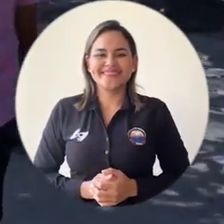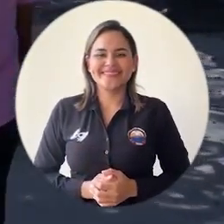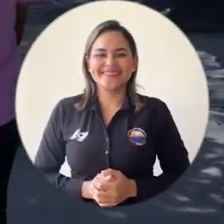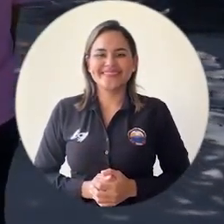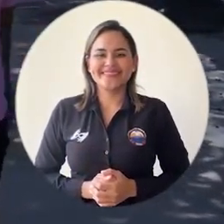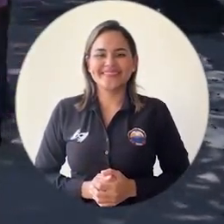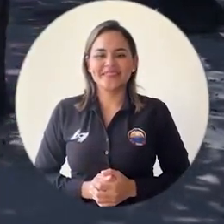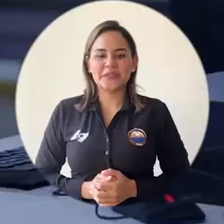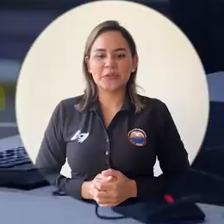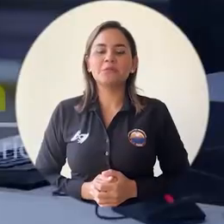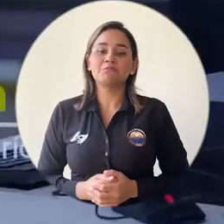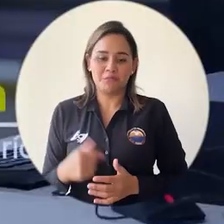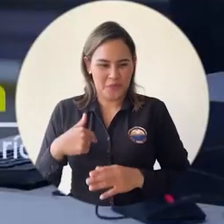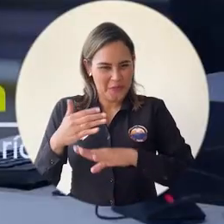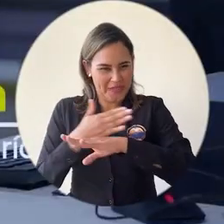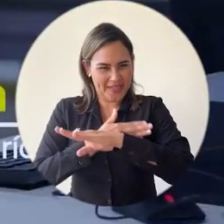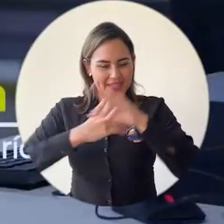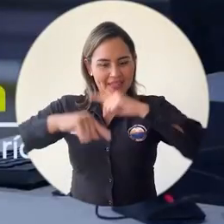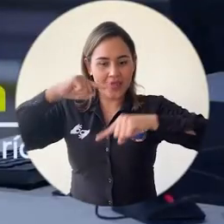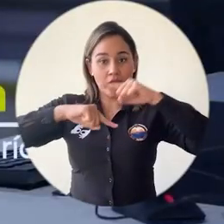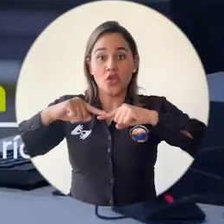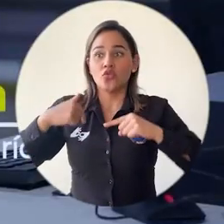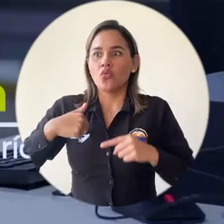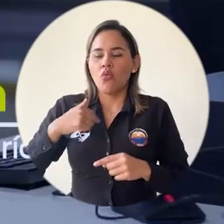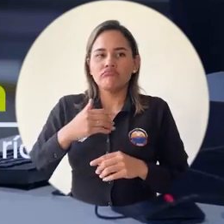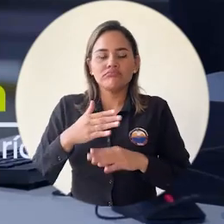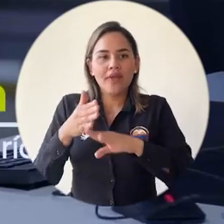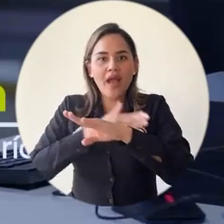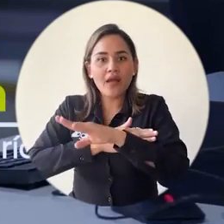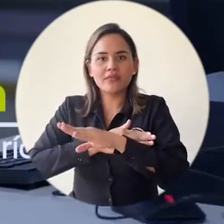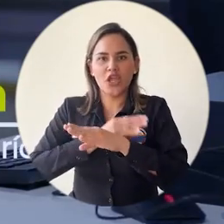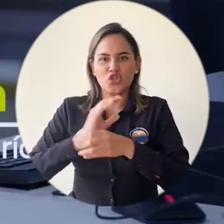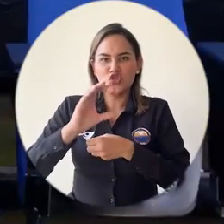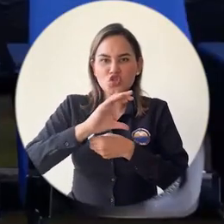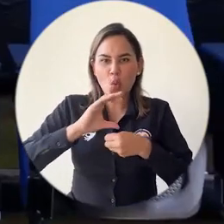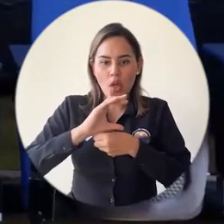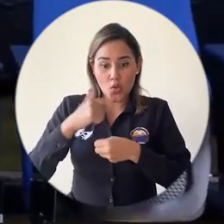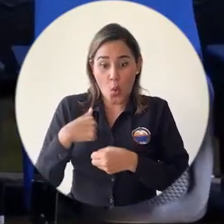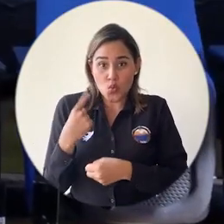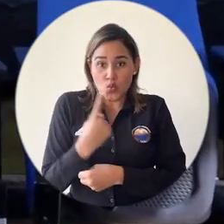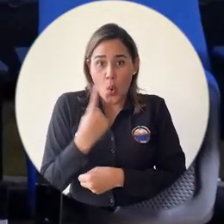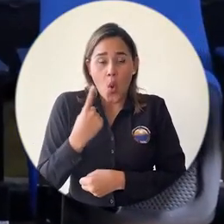Como lo comenté, nunca había salido de una ciudad sola, siempre iba mi abuelo, mi tía,